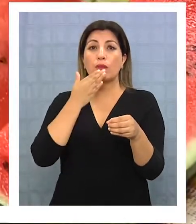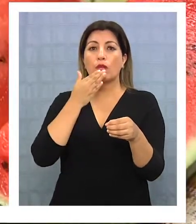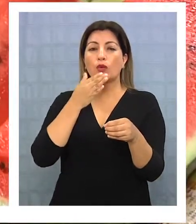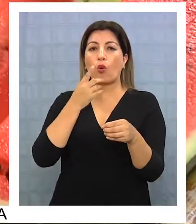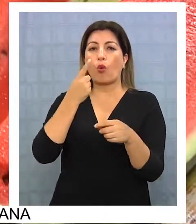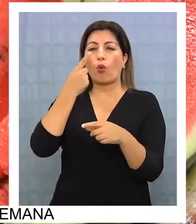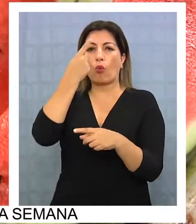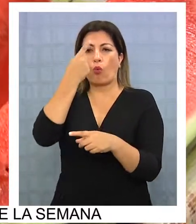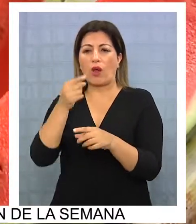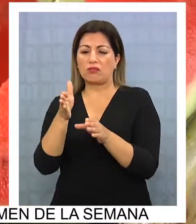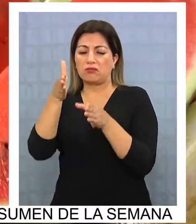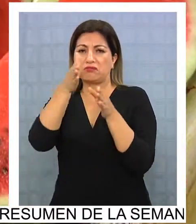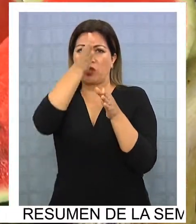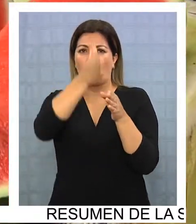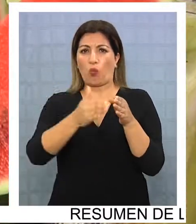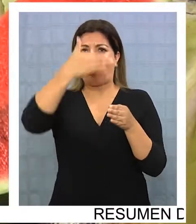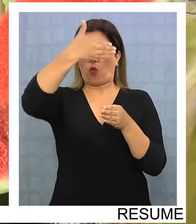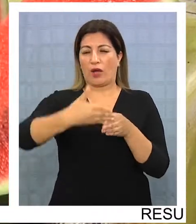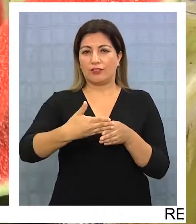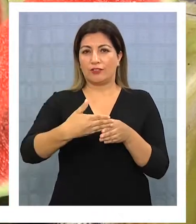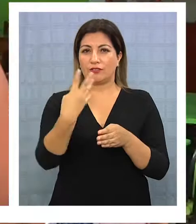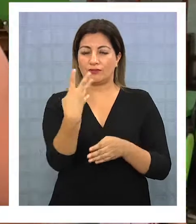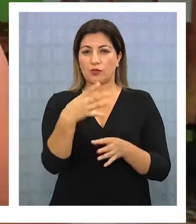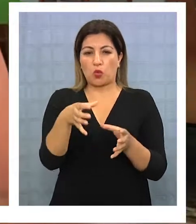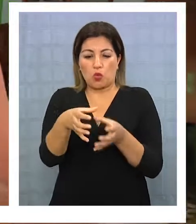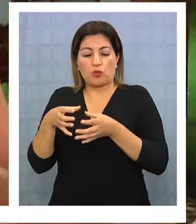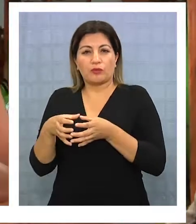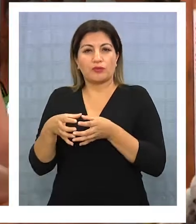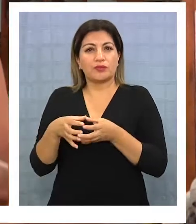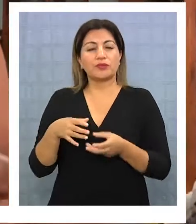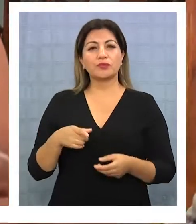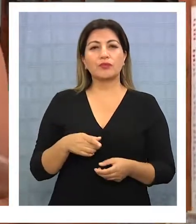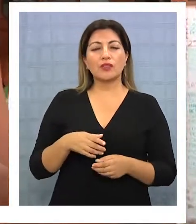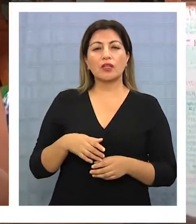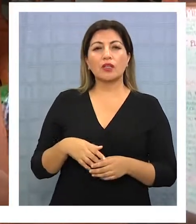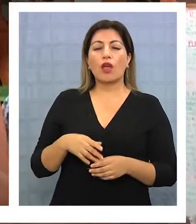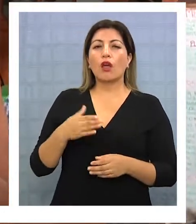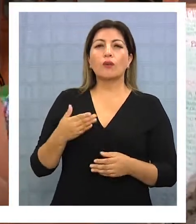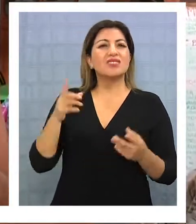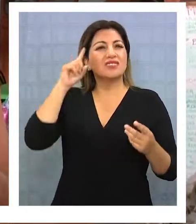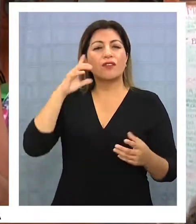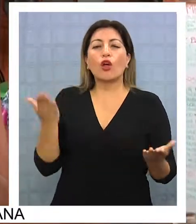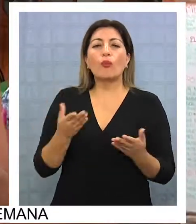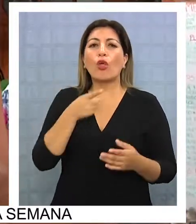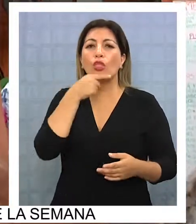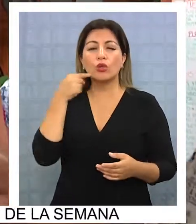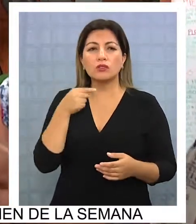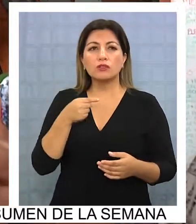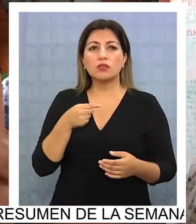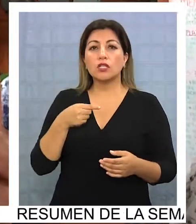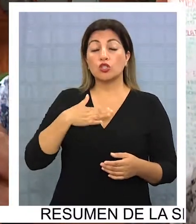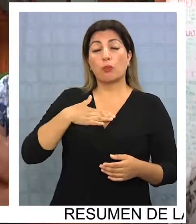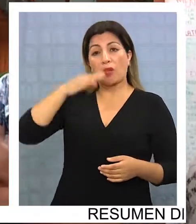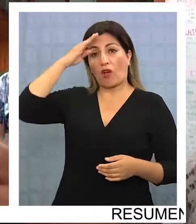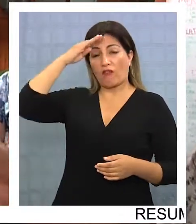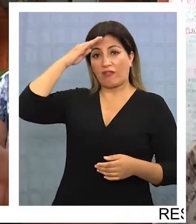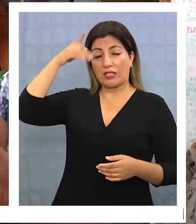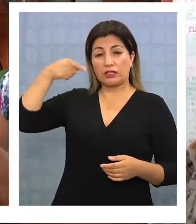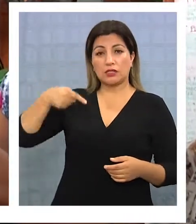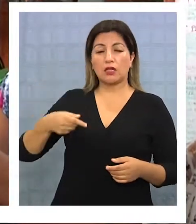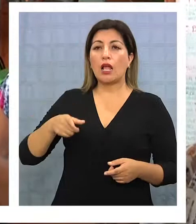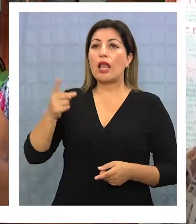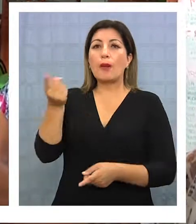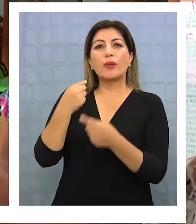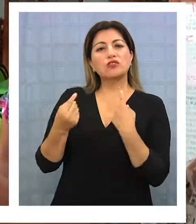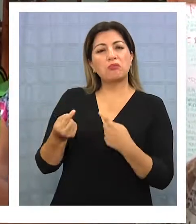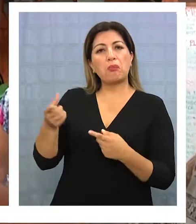cuarta parte. ¿Cómo la persona puede saber que están poniendo la sandía dulcecita? Bueno, tendría que... por la confianza que le tiene a su cliente, en este caso, digamos, a mí, acá la